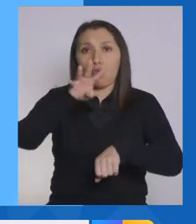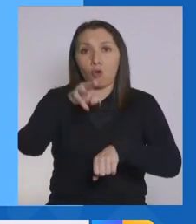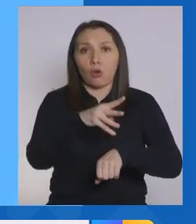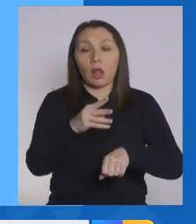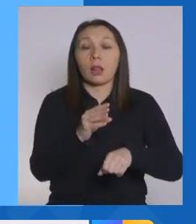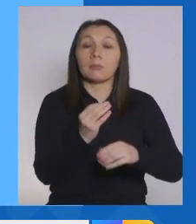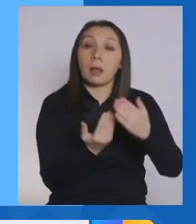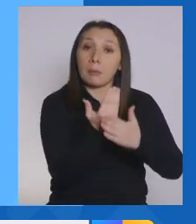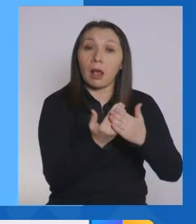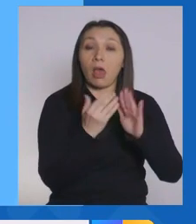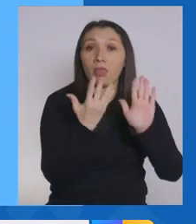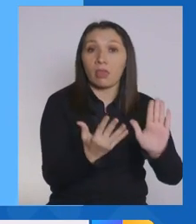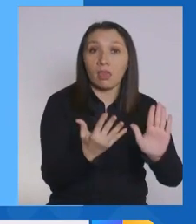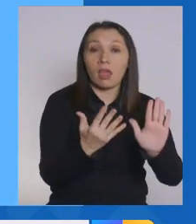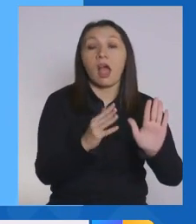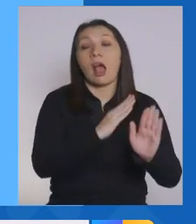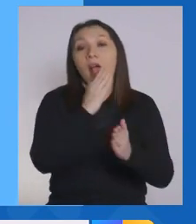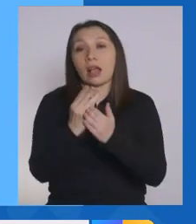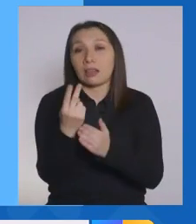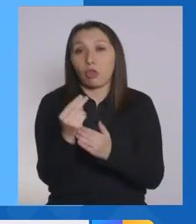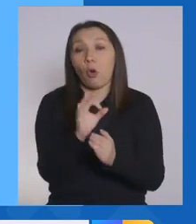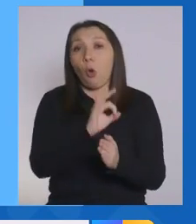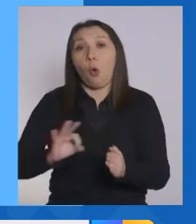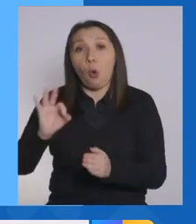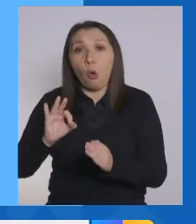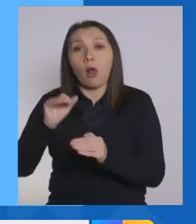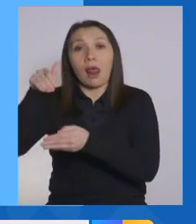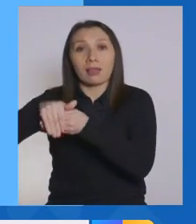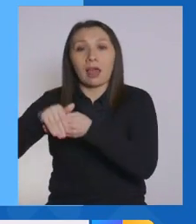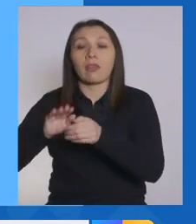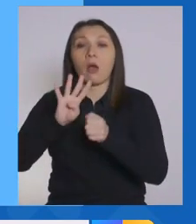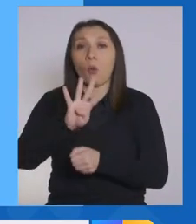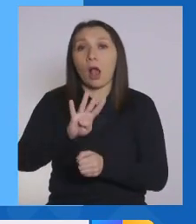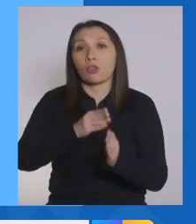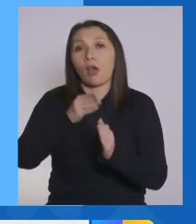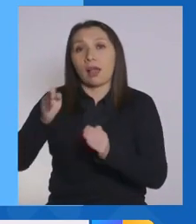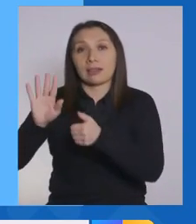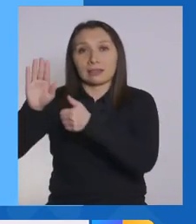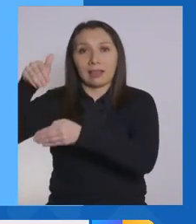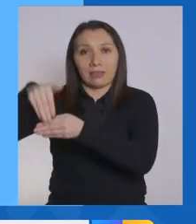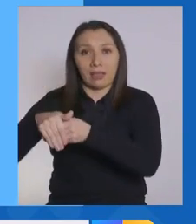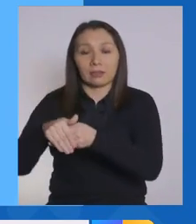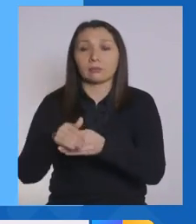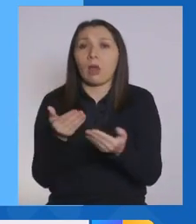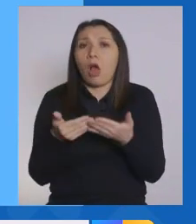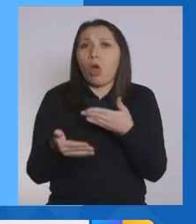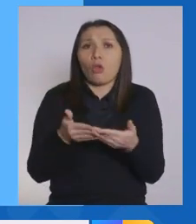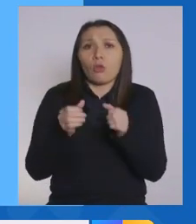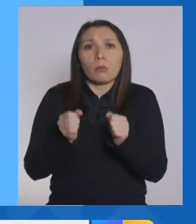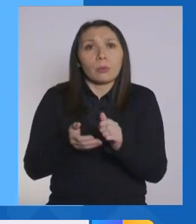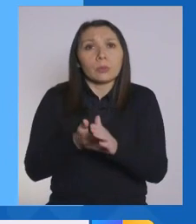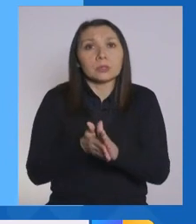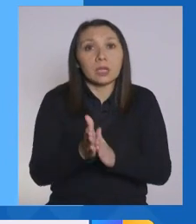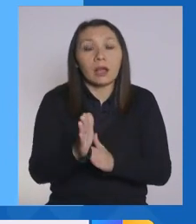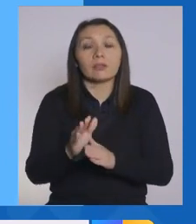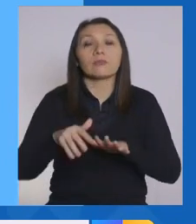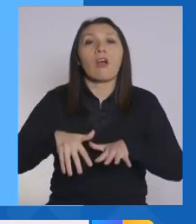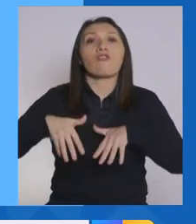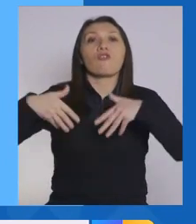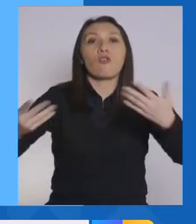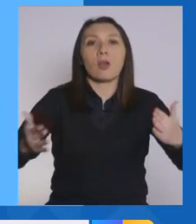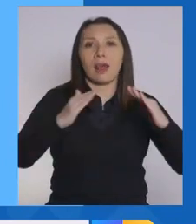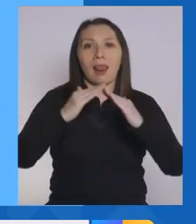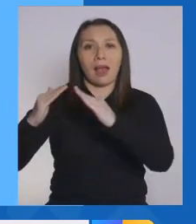entre las 10 y las 12 del día y entre también las 4 y las 6 de la tarde. ¿Dónde pueden salir? Al exterior.